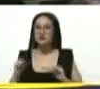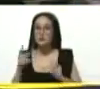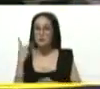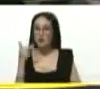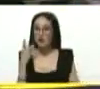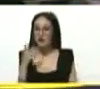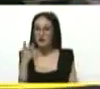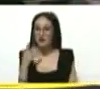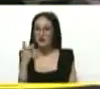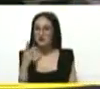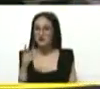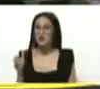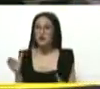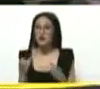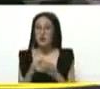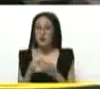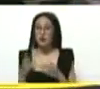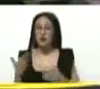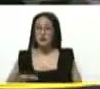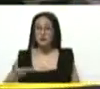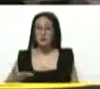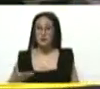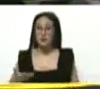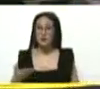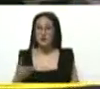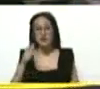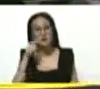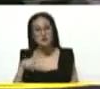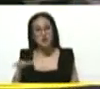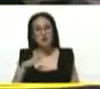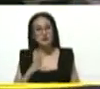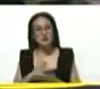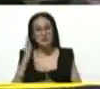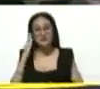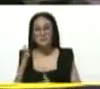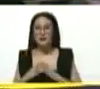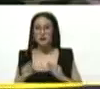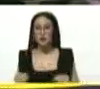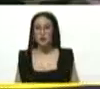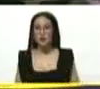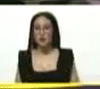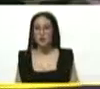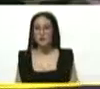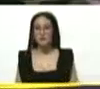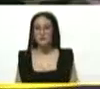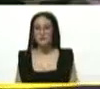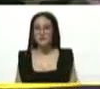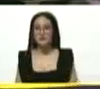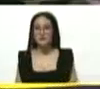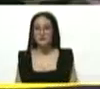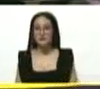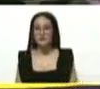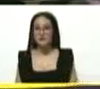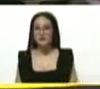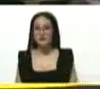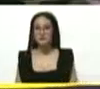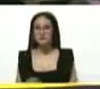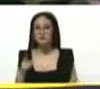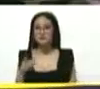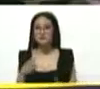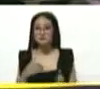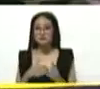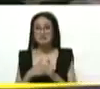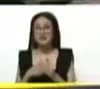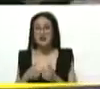Así que bueno, esto es una reunión conjunta, muy importante, que nuestro pueblo siempre lo sepa todo. Esto es un alto mando político